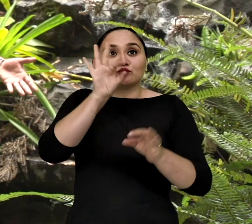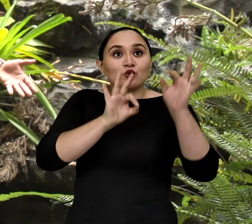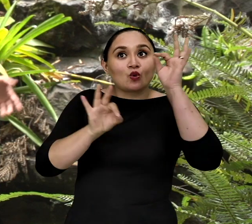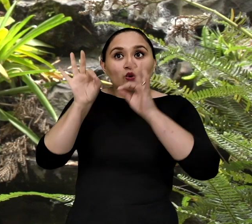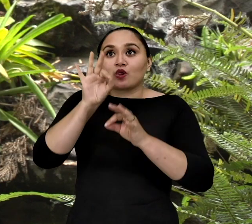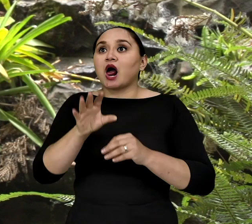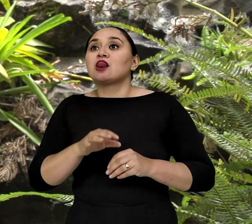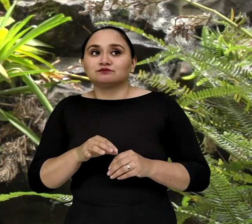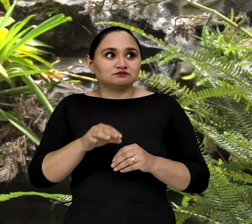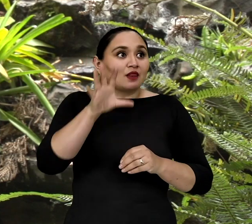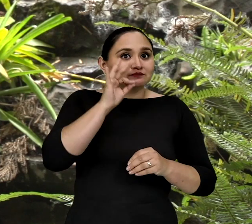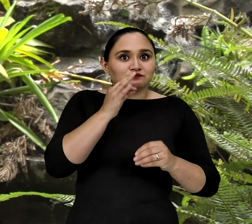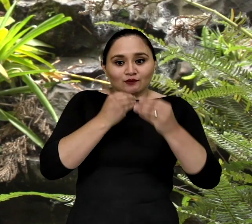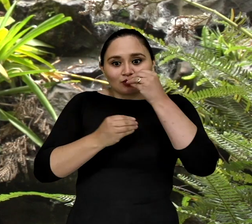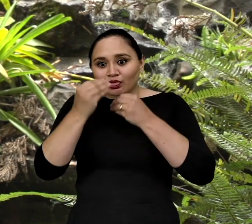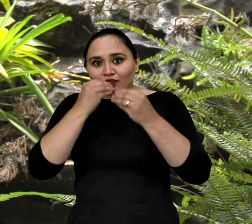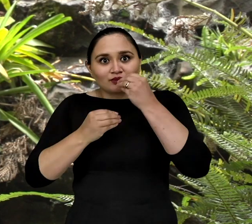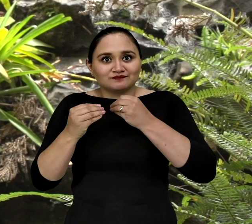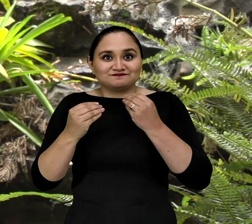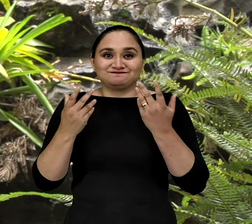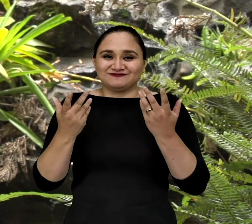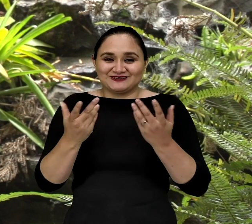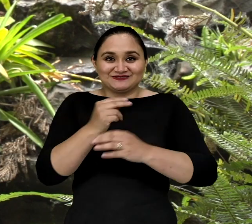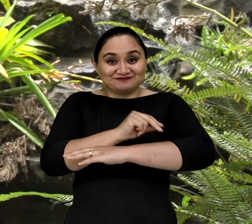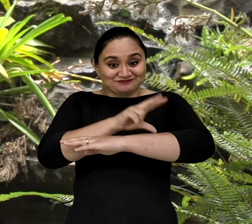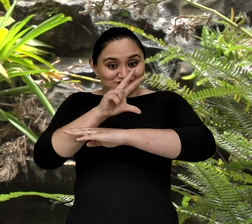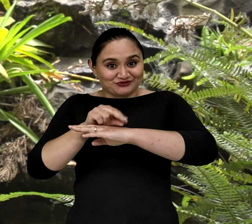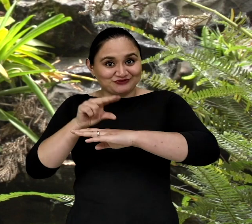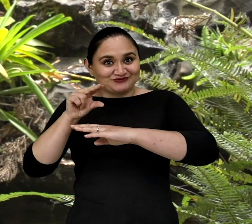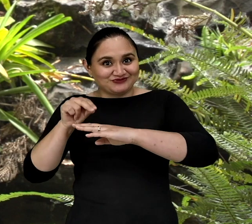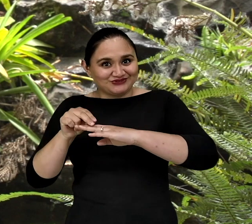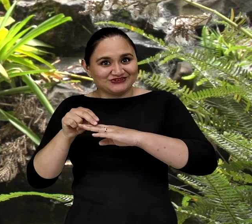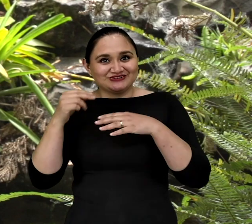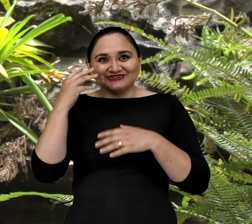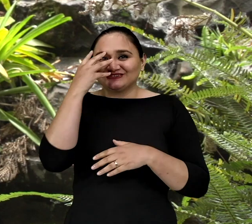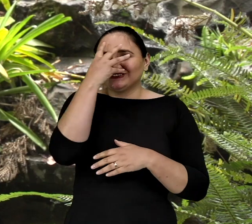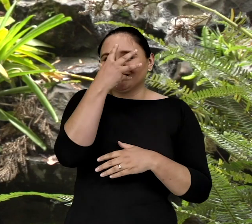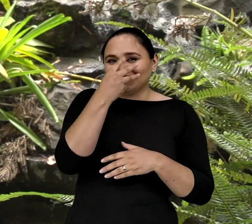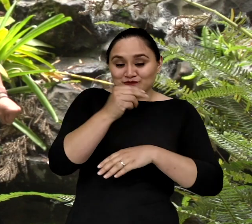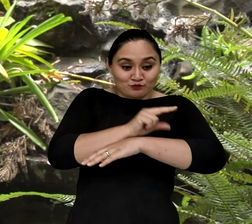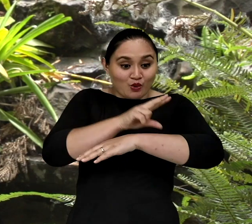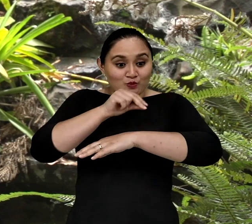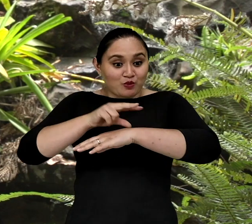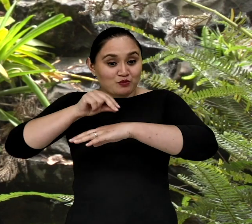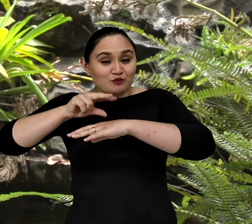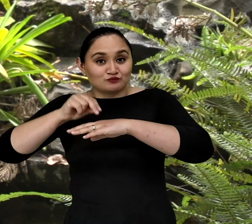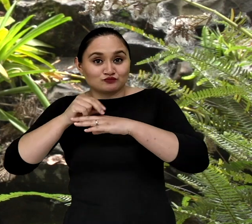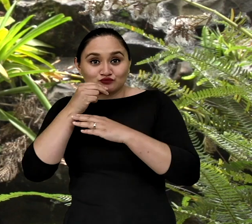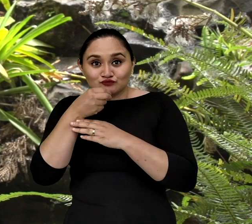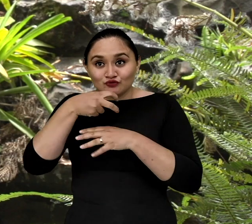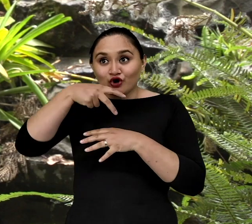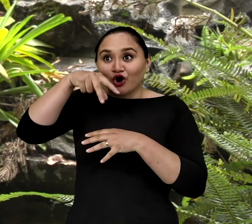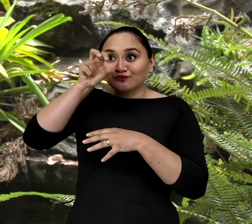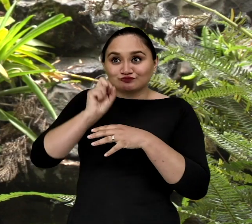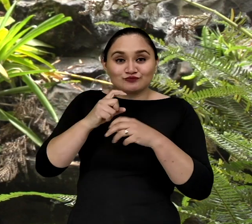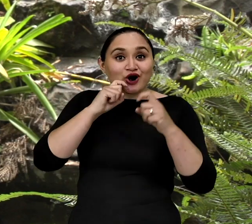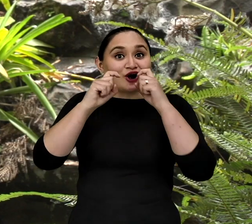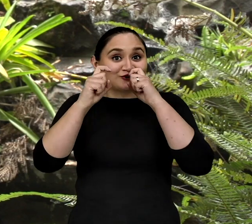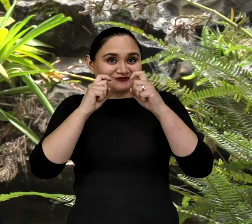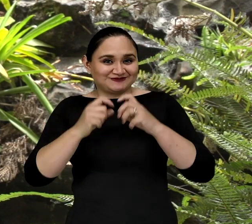mosquitos ¿Qué tal? Impresionante, ¿verdad? La ranita croava y es genial La ranita croava